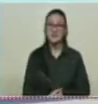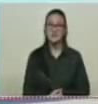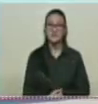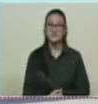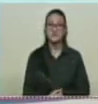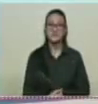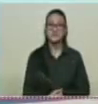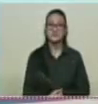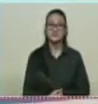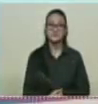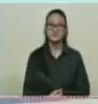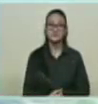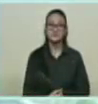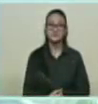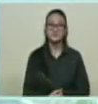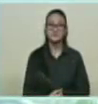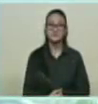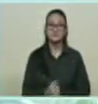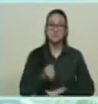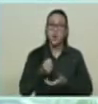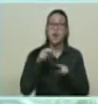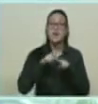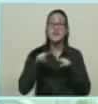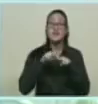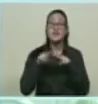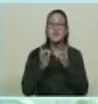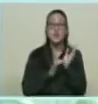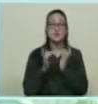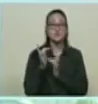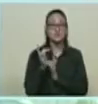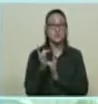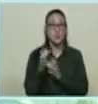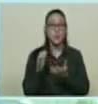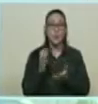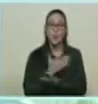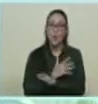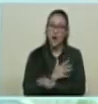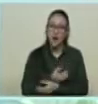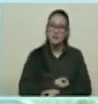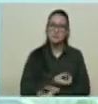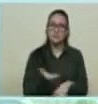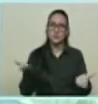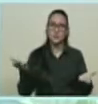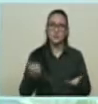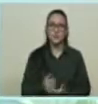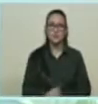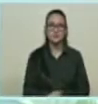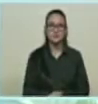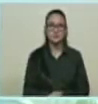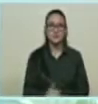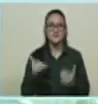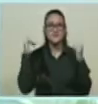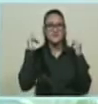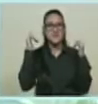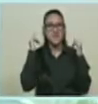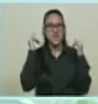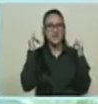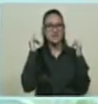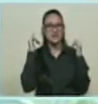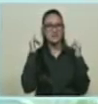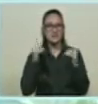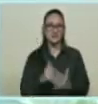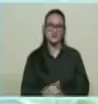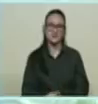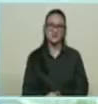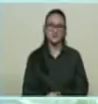el bono Niño Jesús, los juguetes, las fiestas, las rumbas.